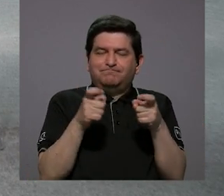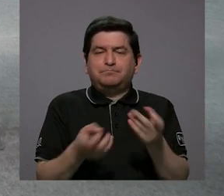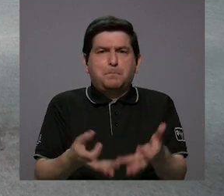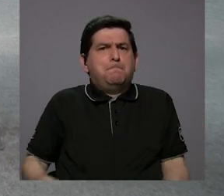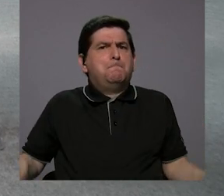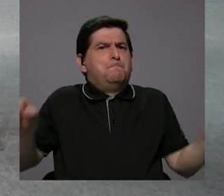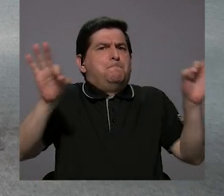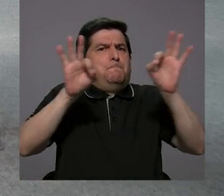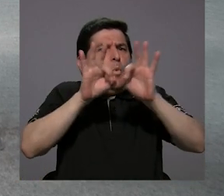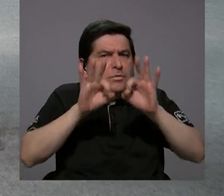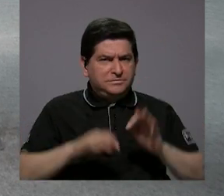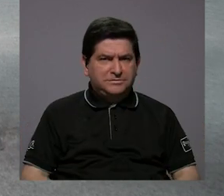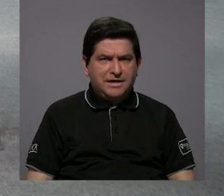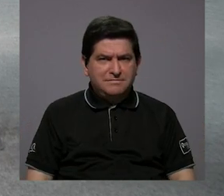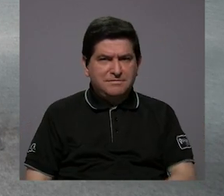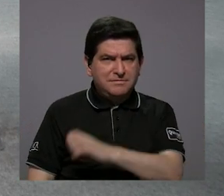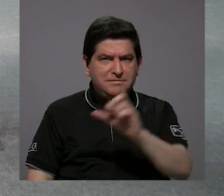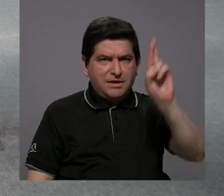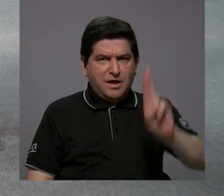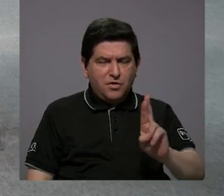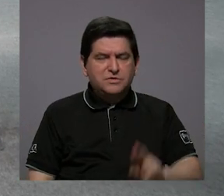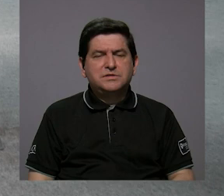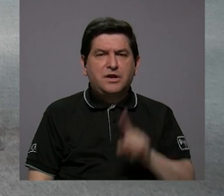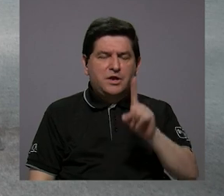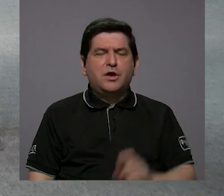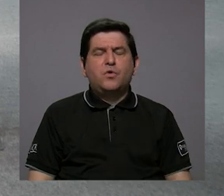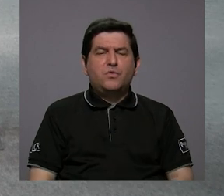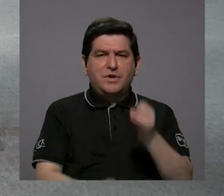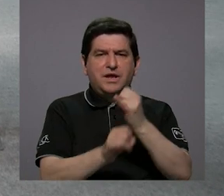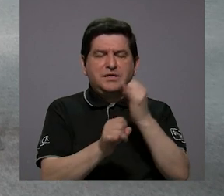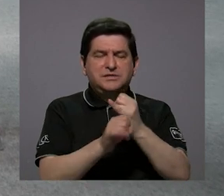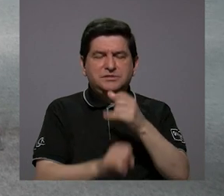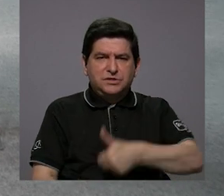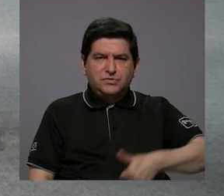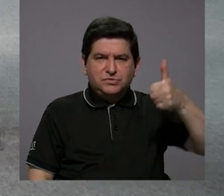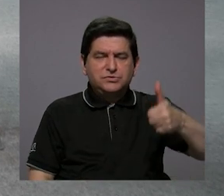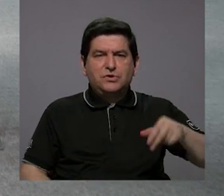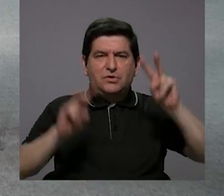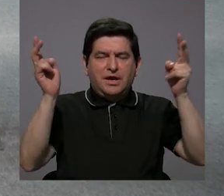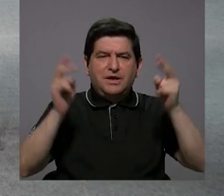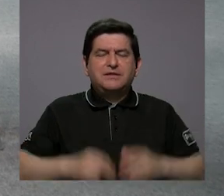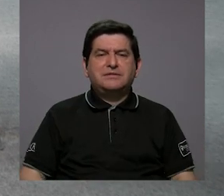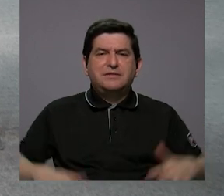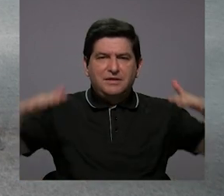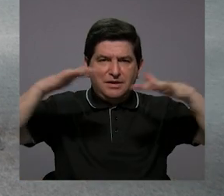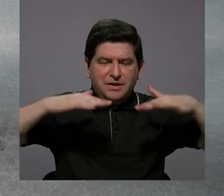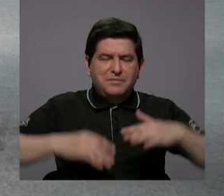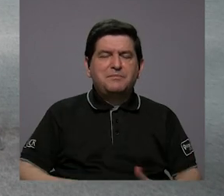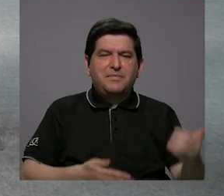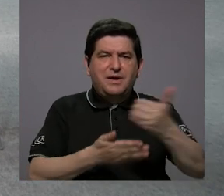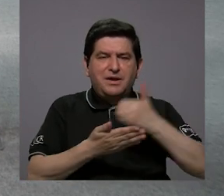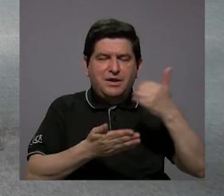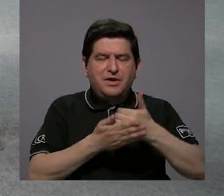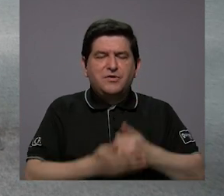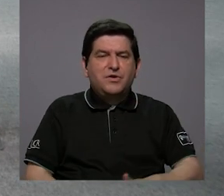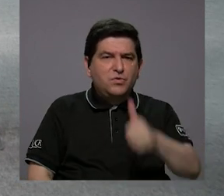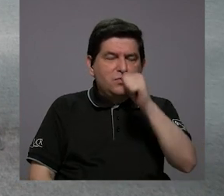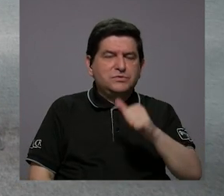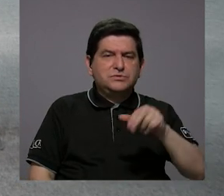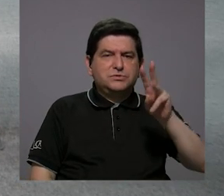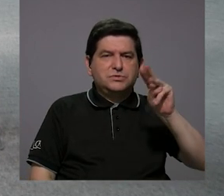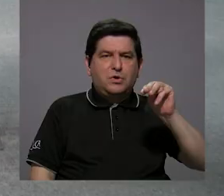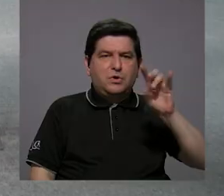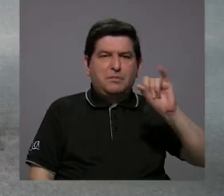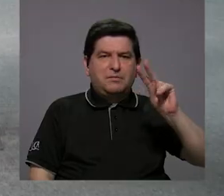importancia de que haya, en Costa Rica existe un ente rector en materia ambiental, en materia de recursos hídricos es el MINAE,